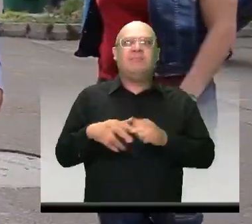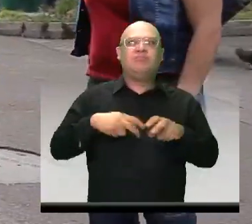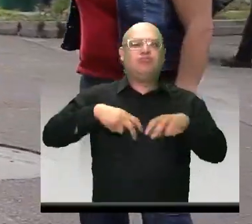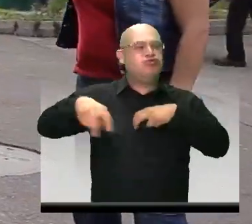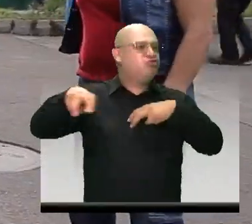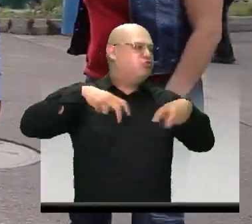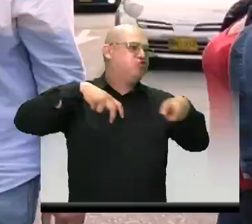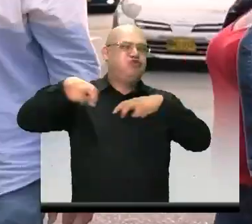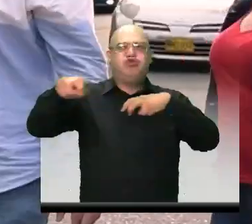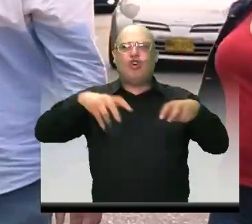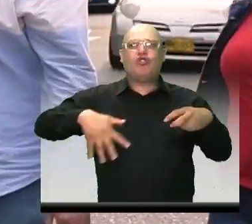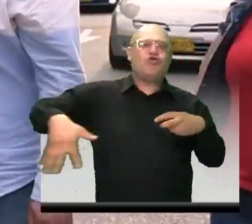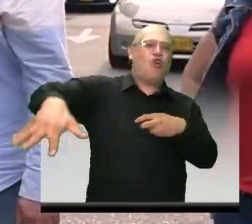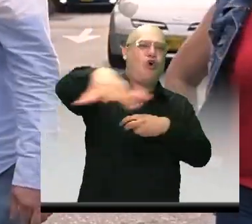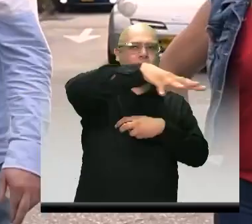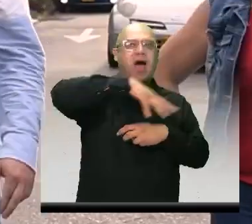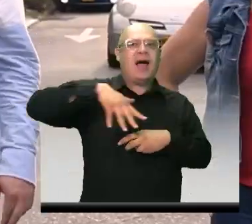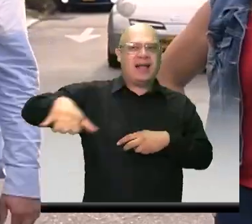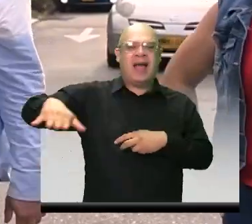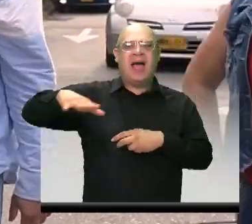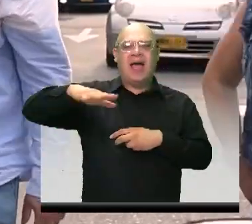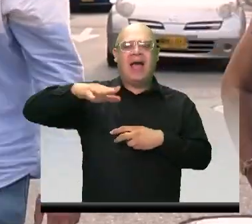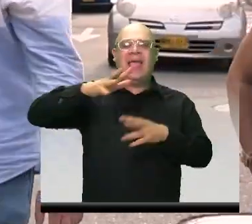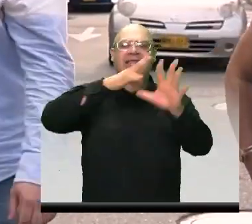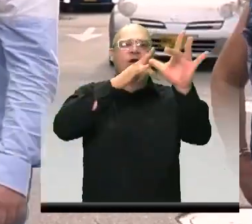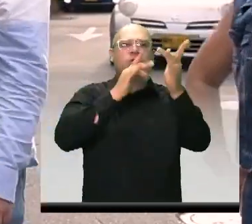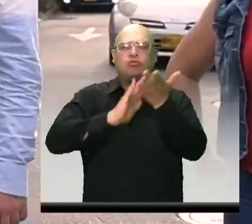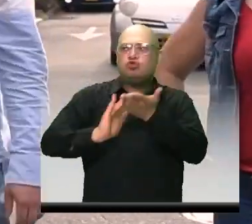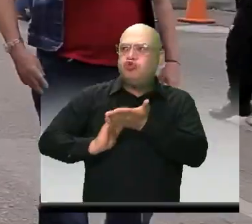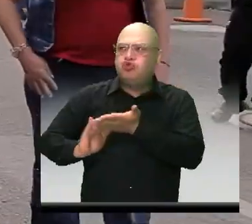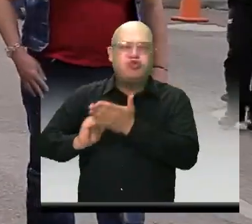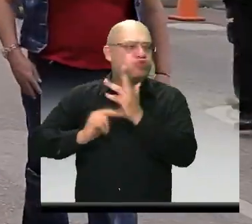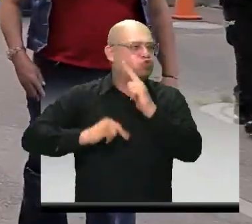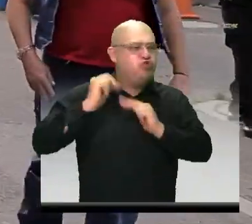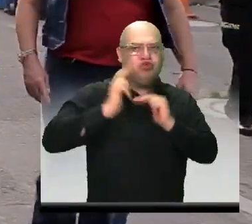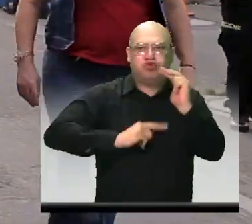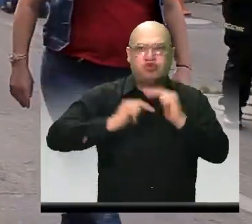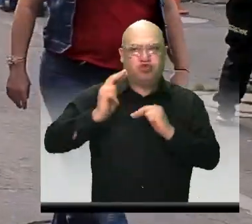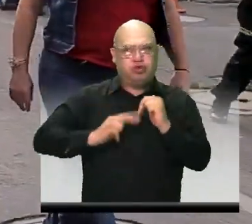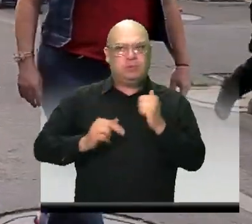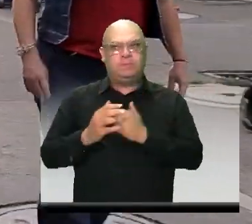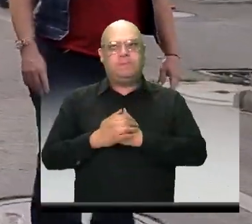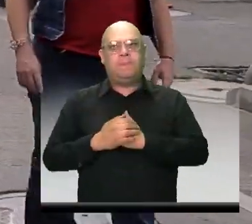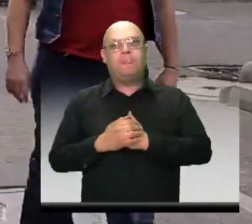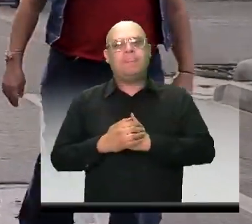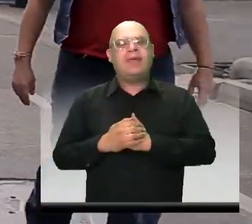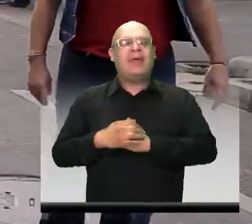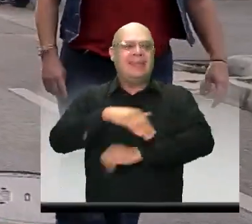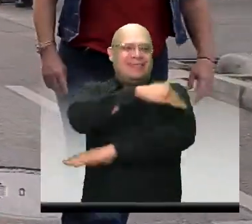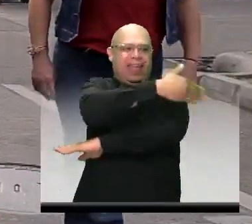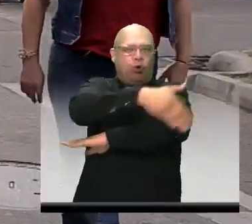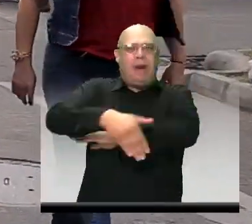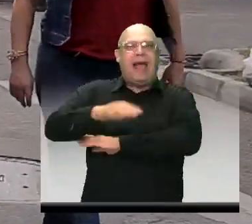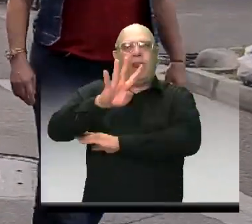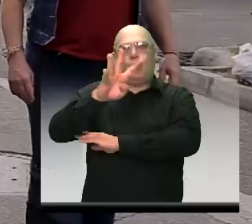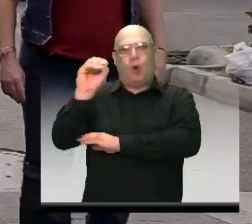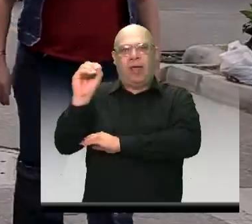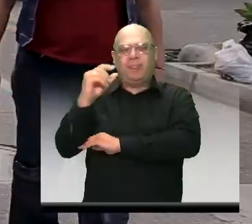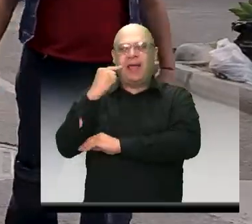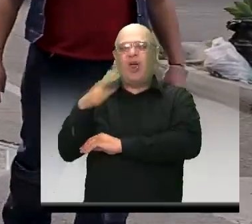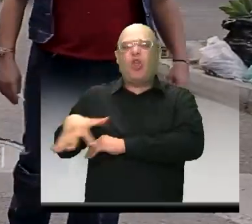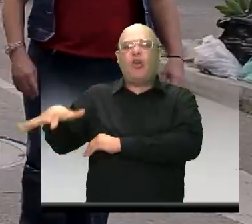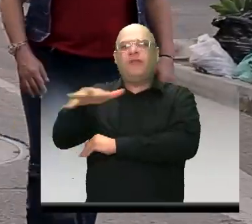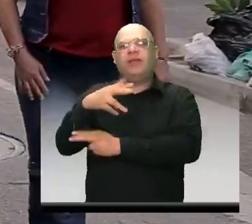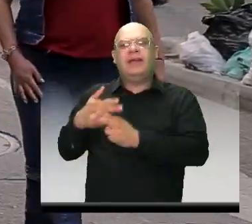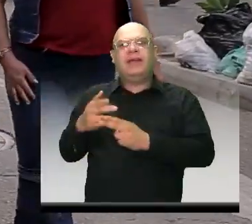muchas obras en la ciudad que estamos trabajándole fuertemente. Una de estas, la diagonal 40, aquí, en San José, que